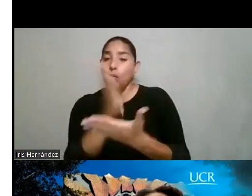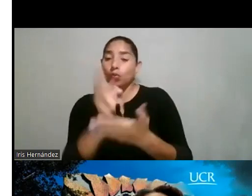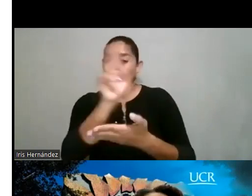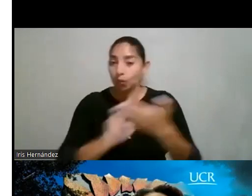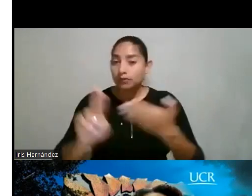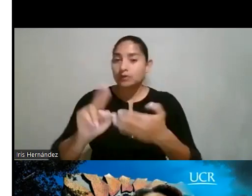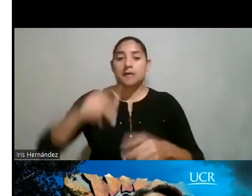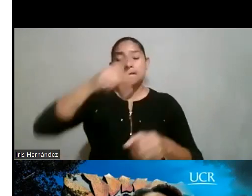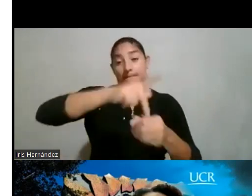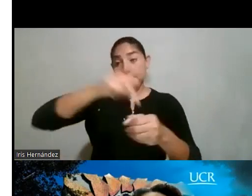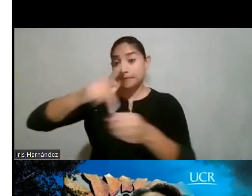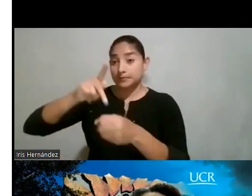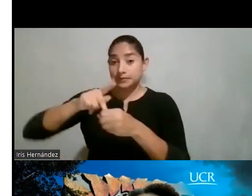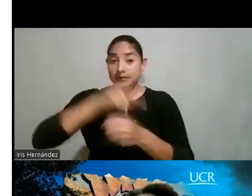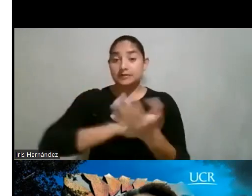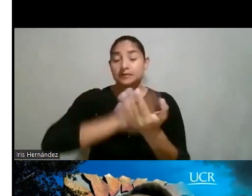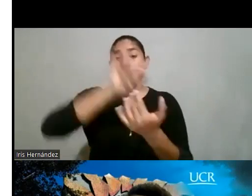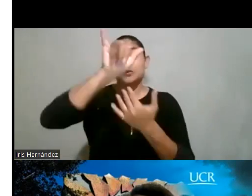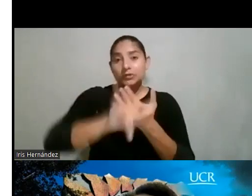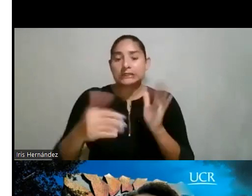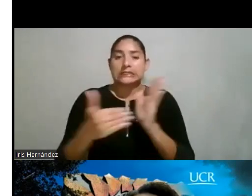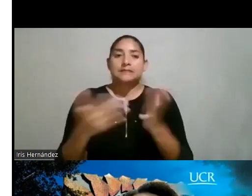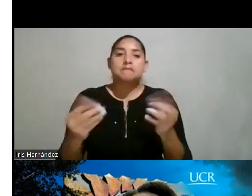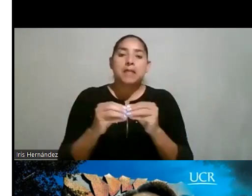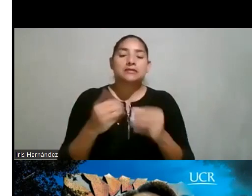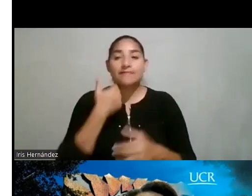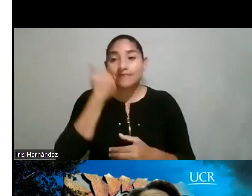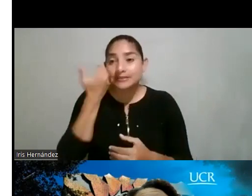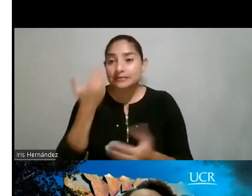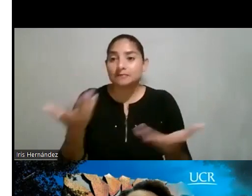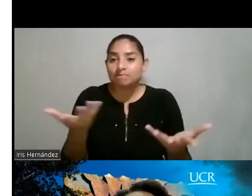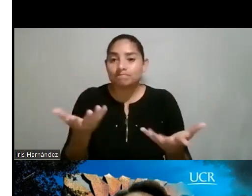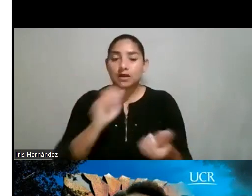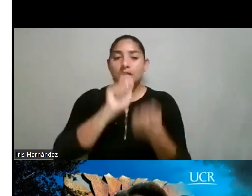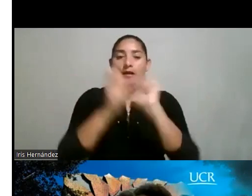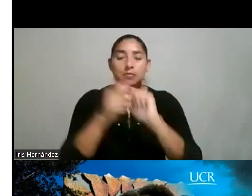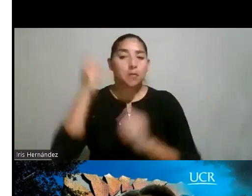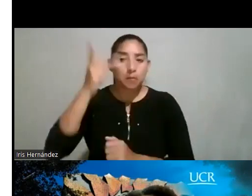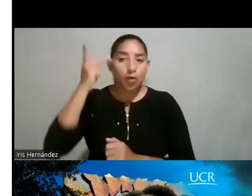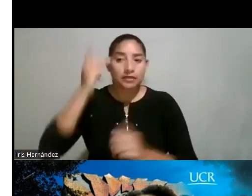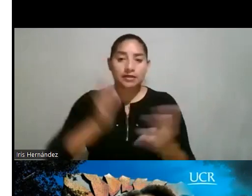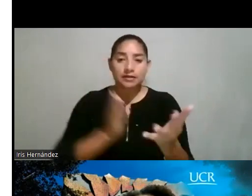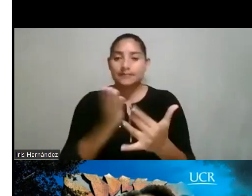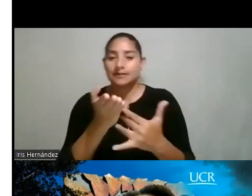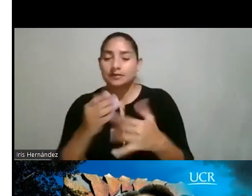participaban en este proyecto pues tienen de pronto más facilidad para hacer, para cambiar políticas de acceso